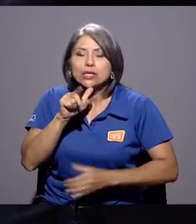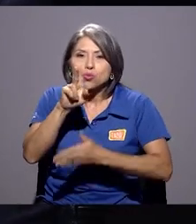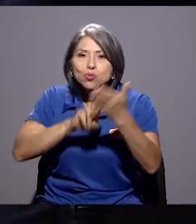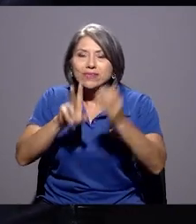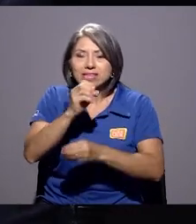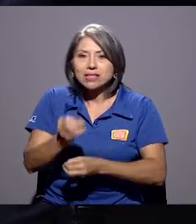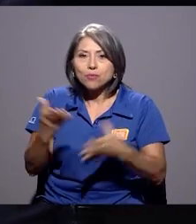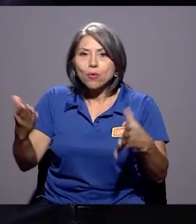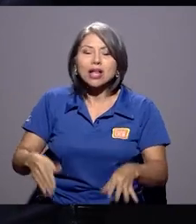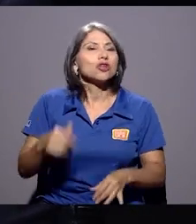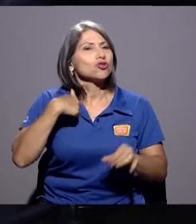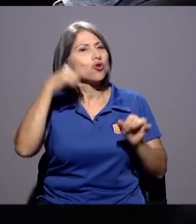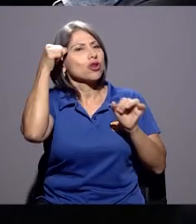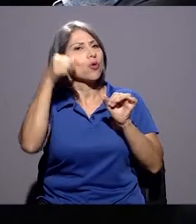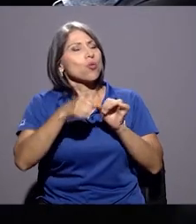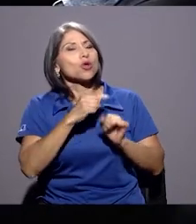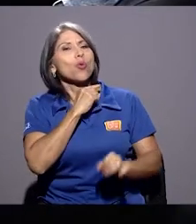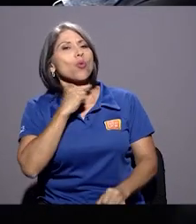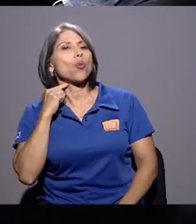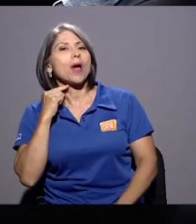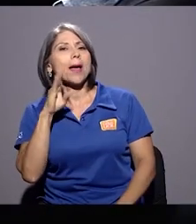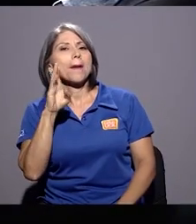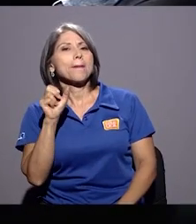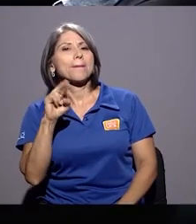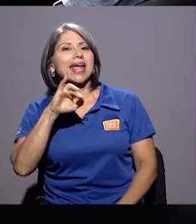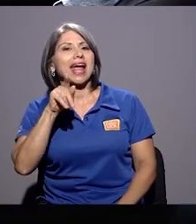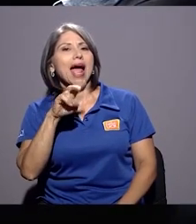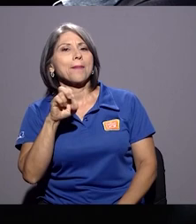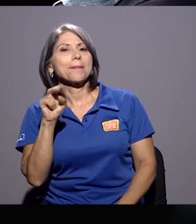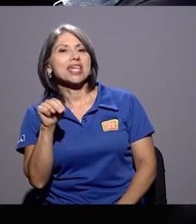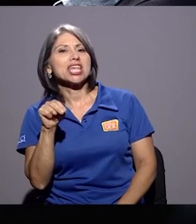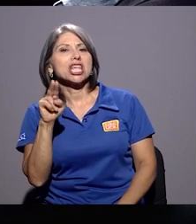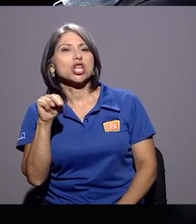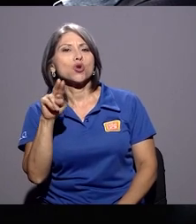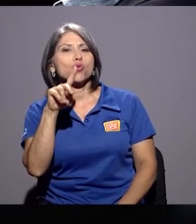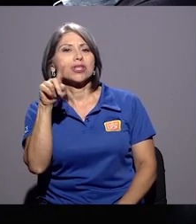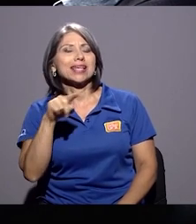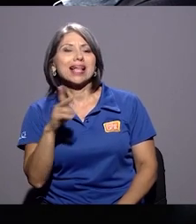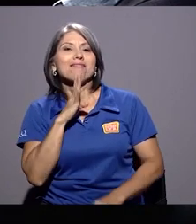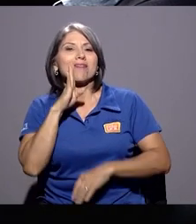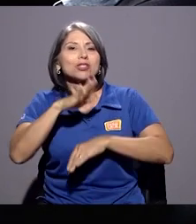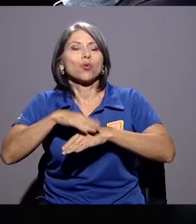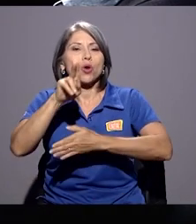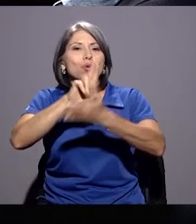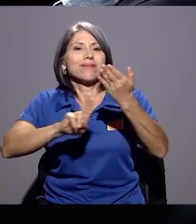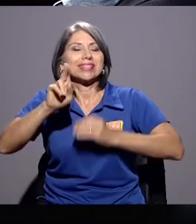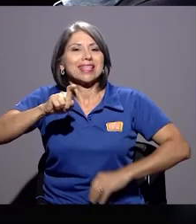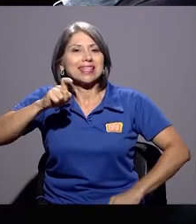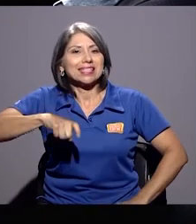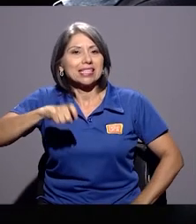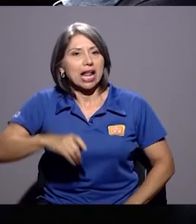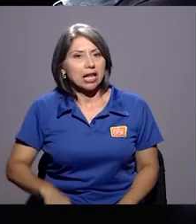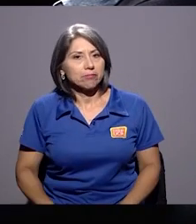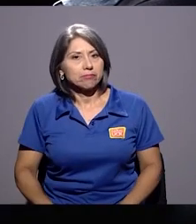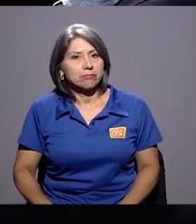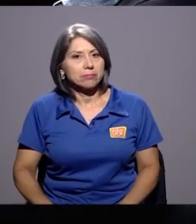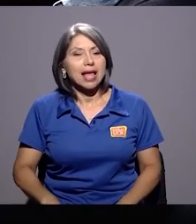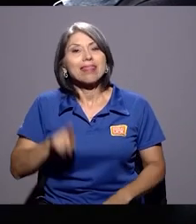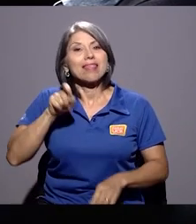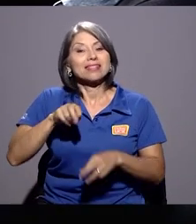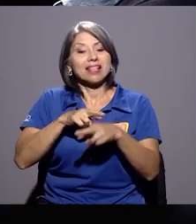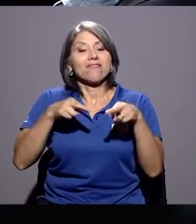universidades públicas. Recuerdo bien a Benjamín Nuñez que hablaba de la universidad necesaria y para eso hace posible desde la